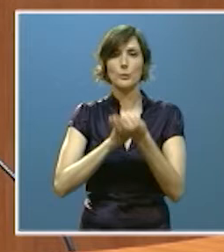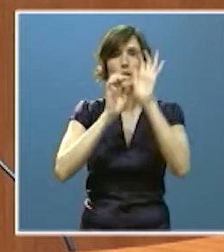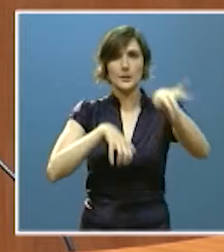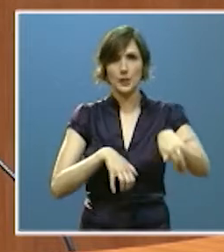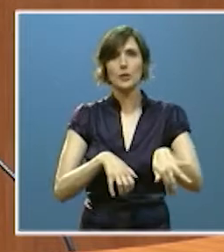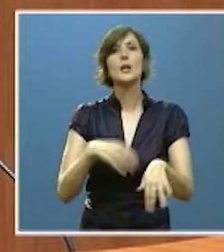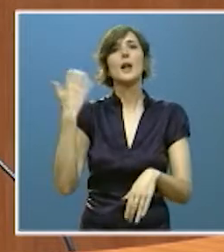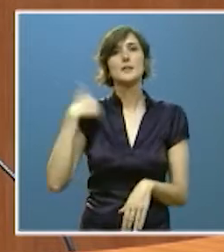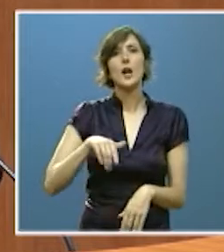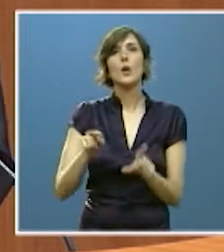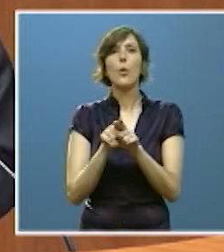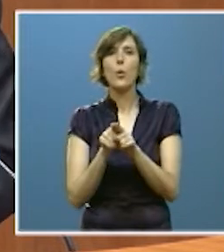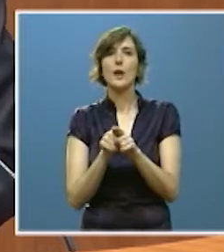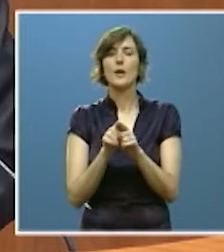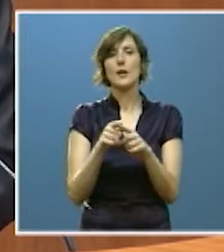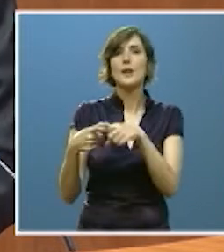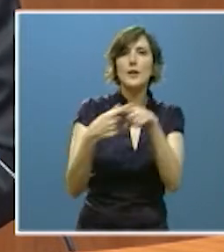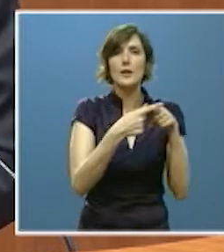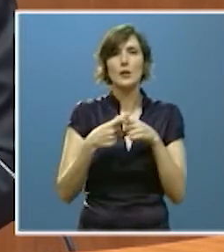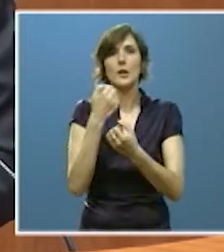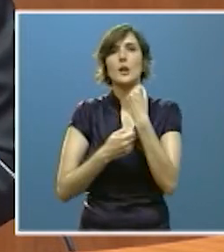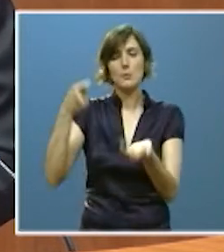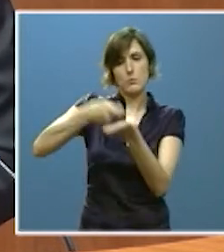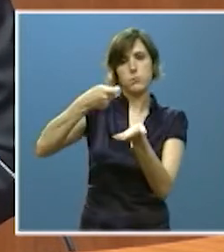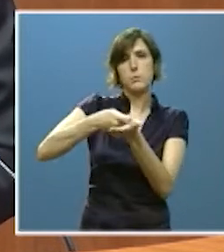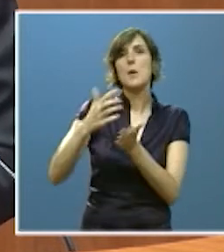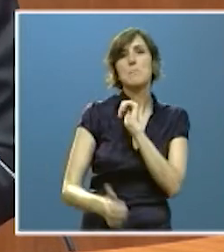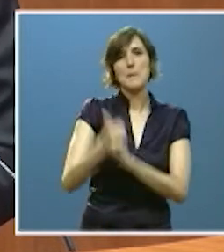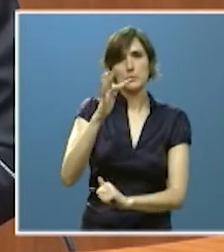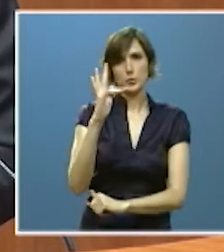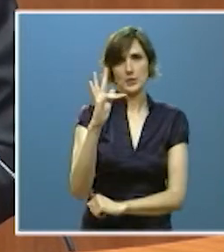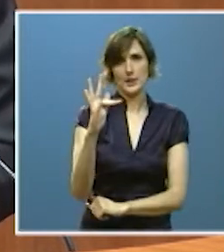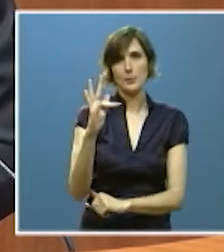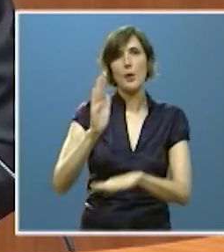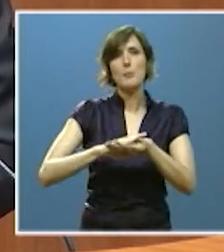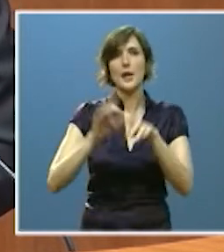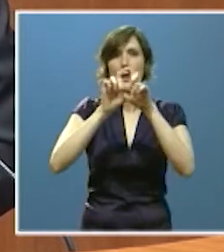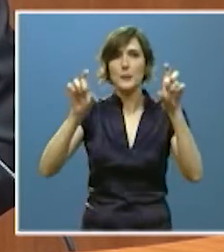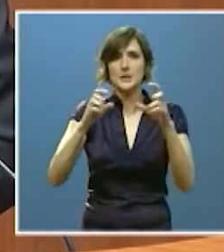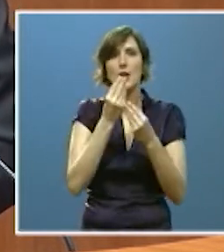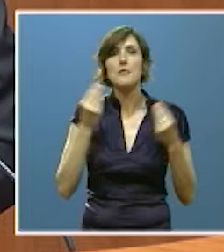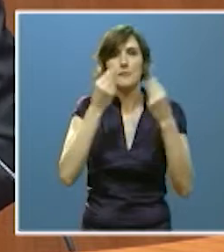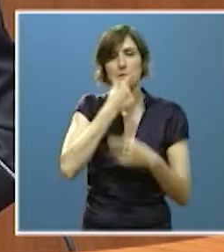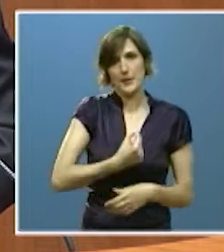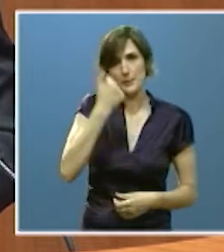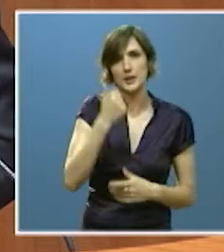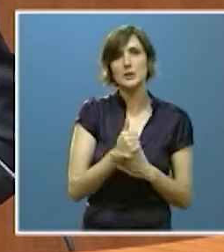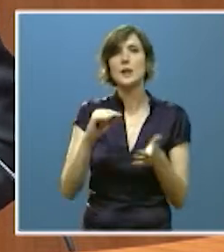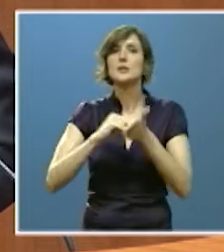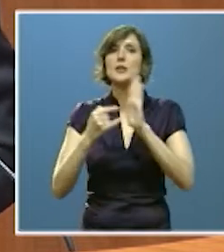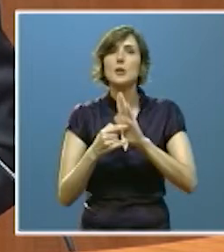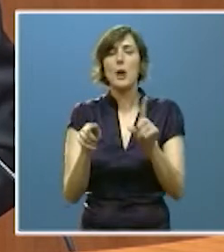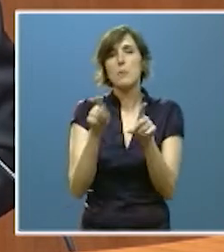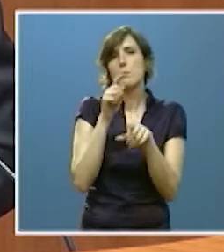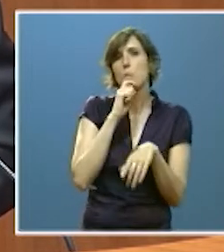la comunidad de régimen común con una tributación más favorable para la actividad empresarial, con medidas como la